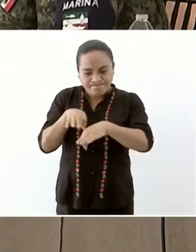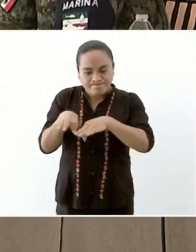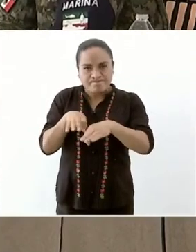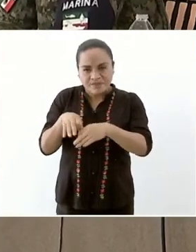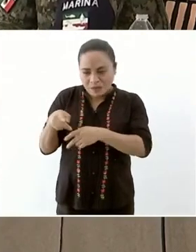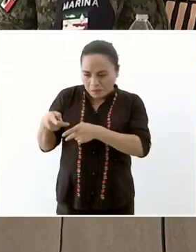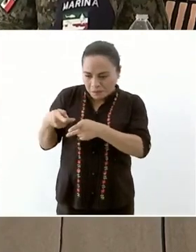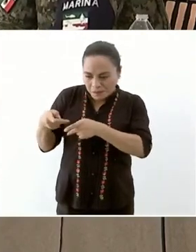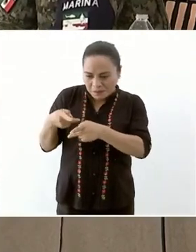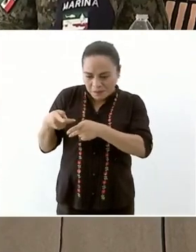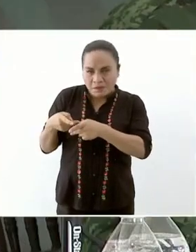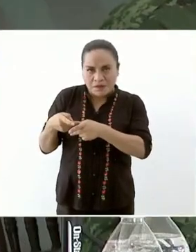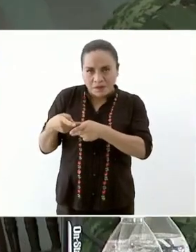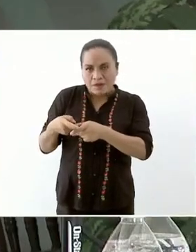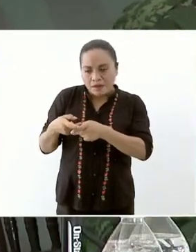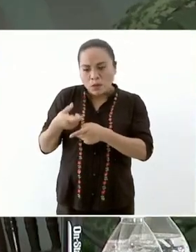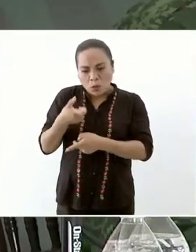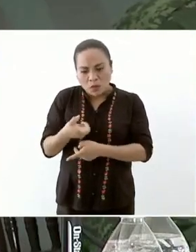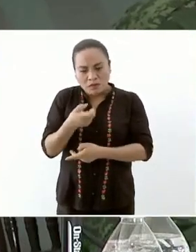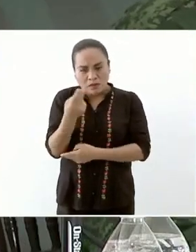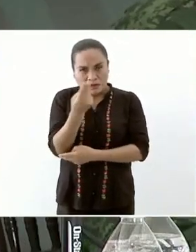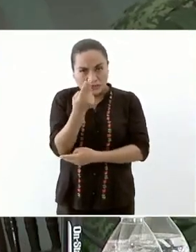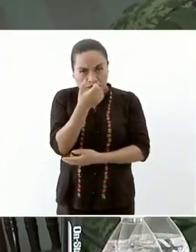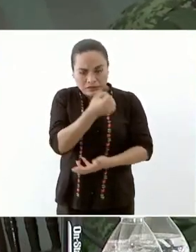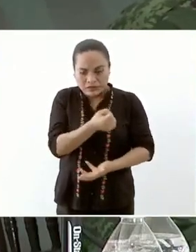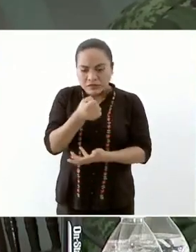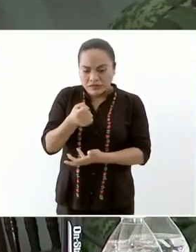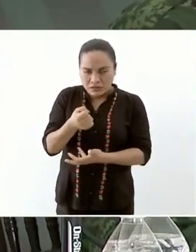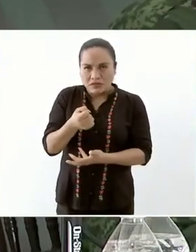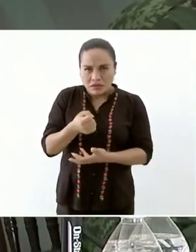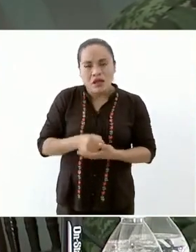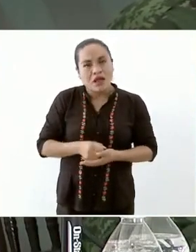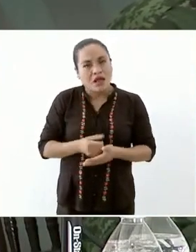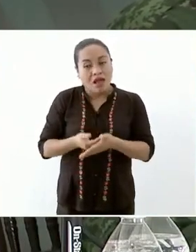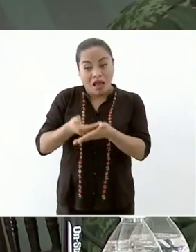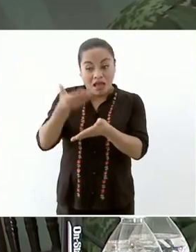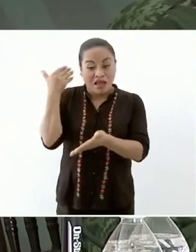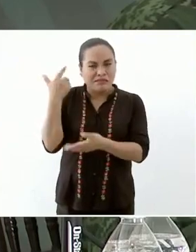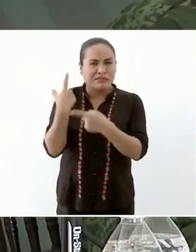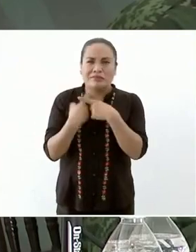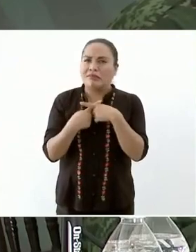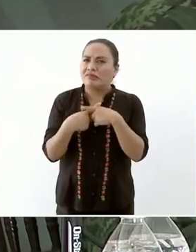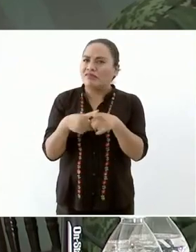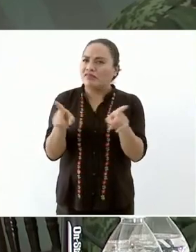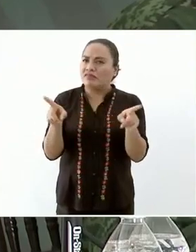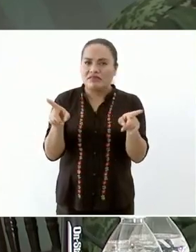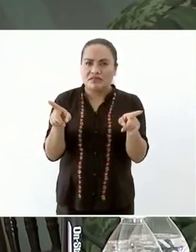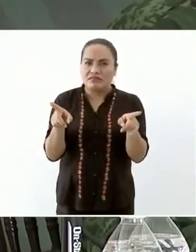se inflaba también mucho